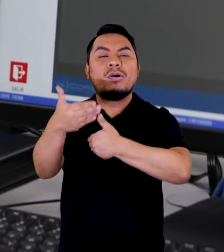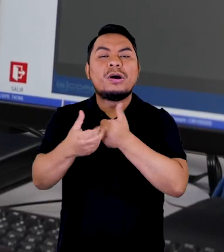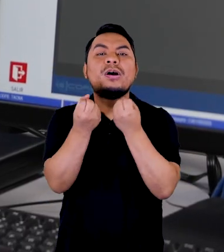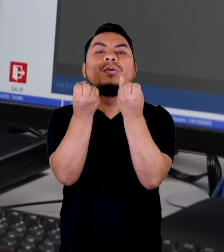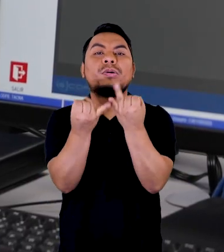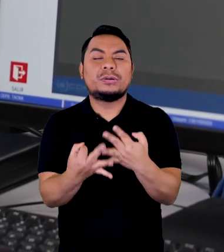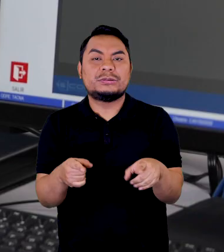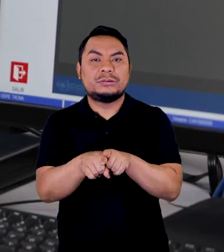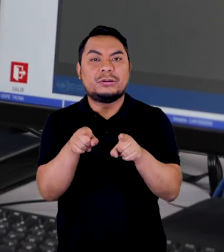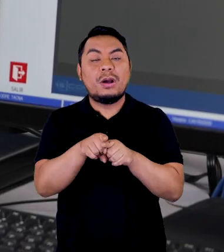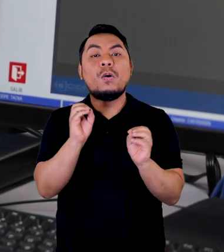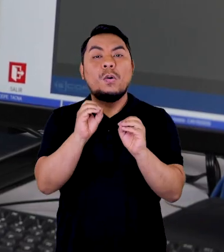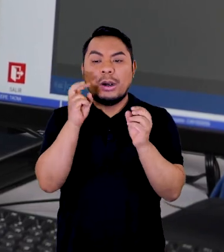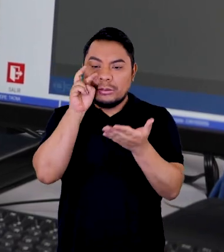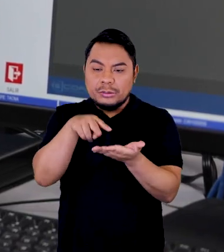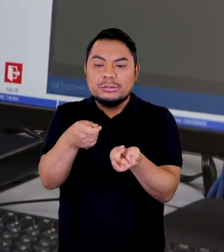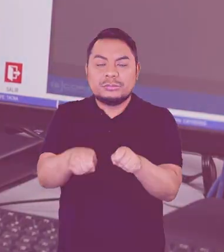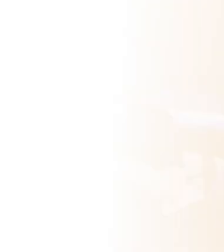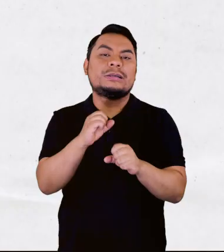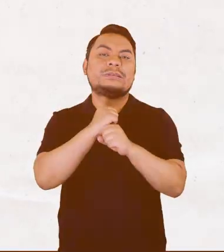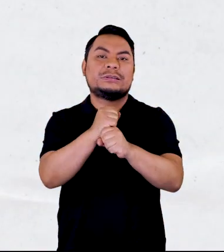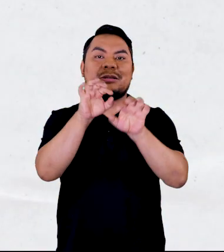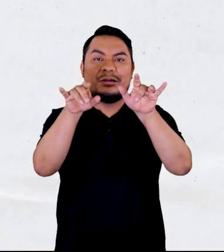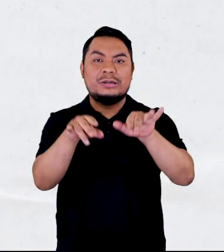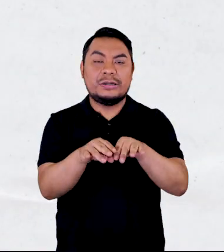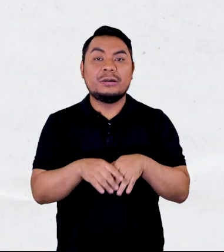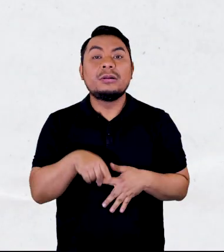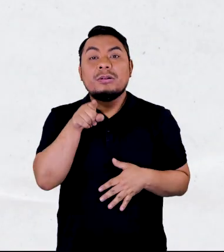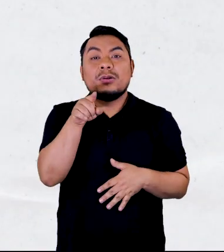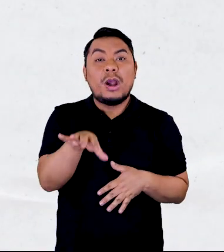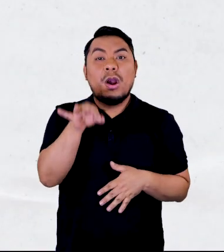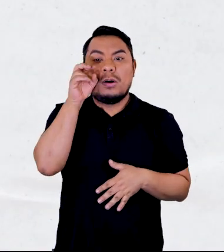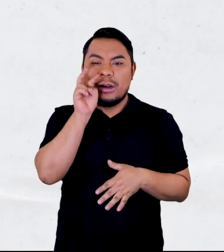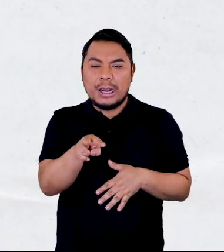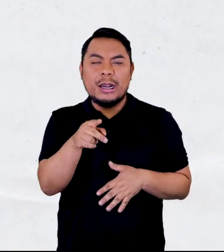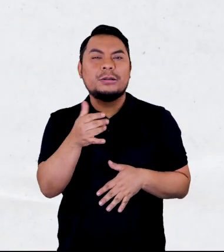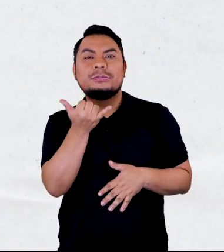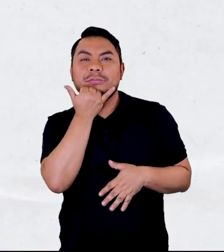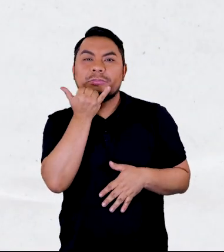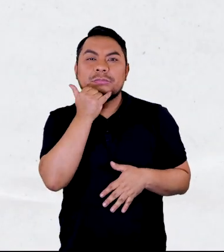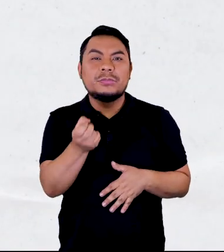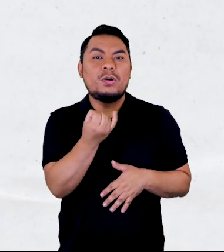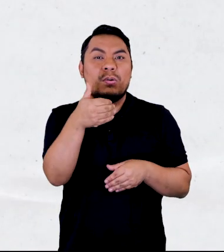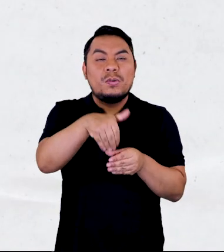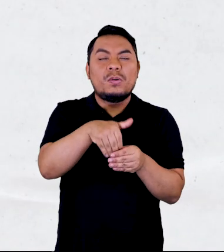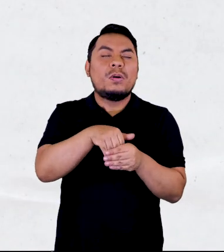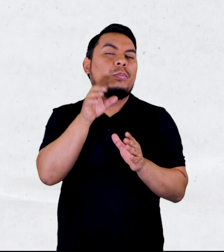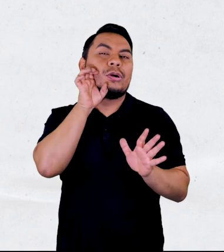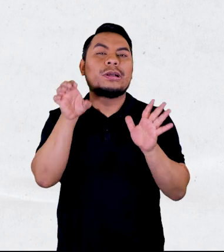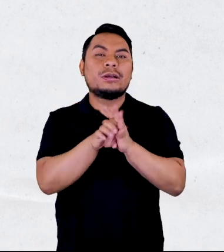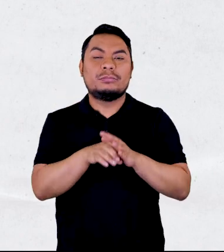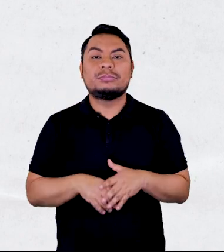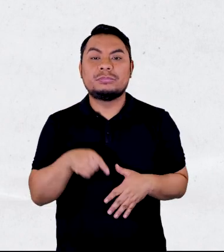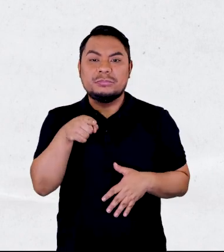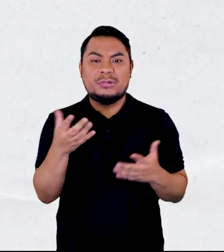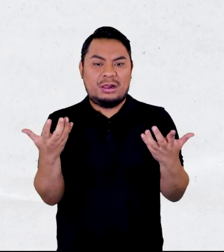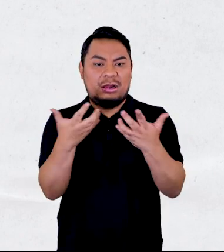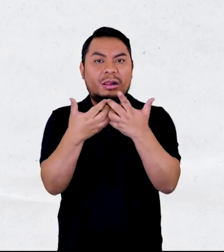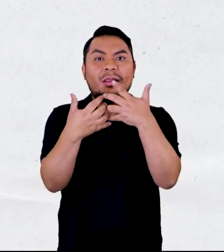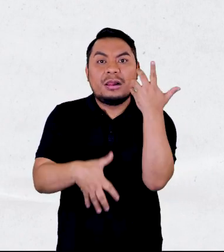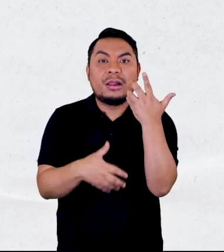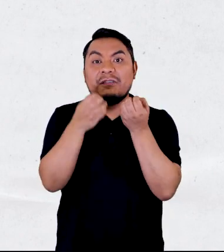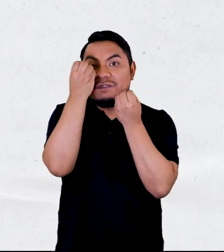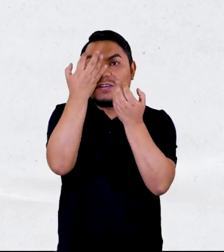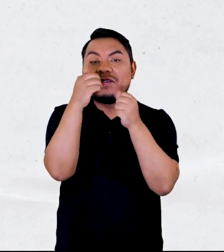contabilizadas u observadas en el sistema. De encontrar alguna observación en el acta electoral, como inconsistencias